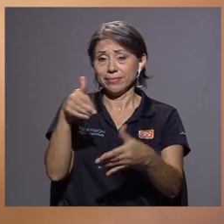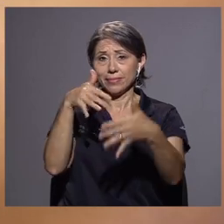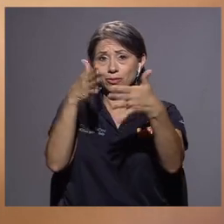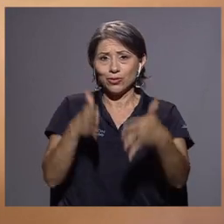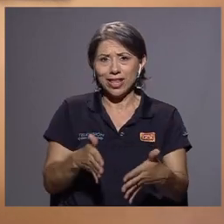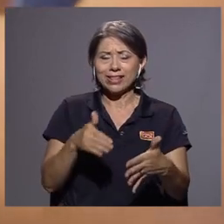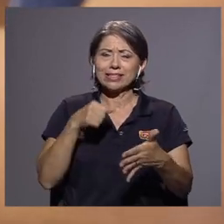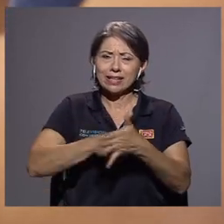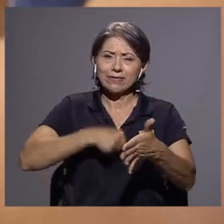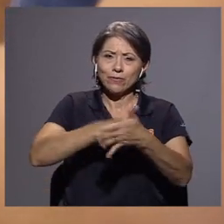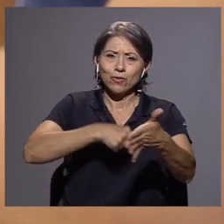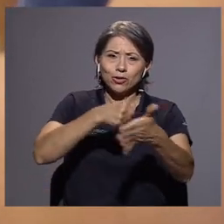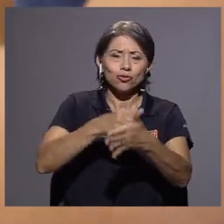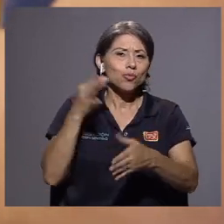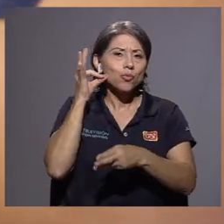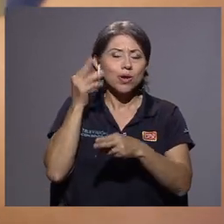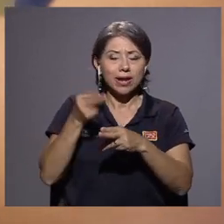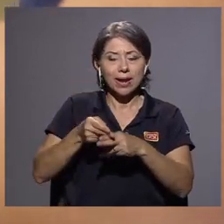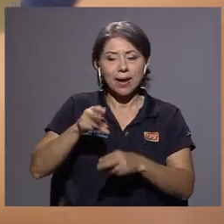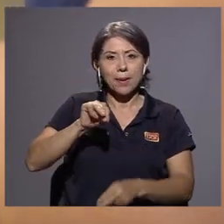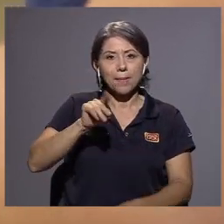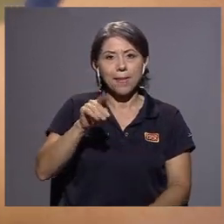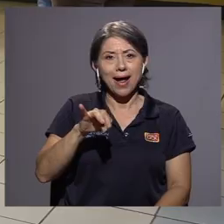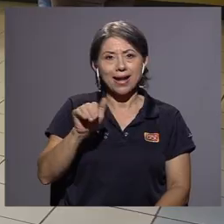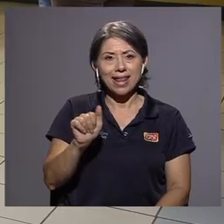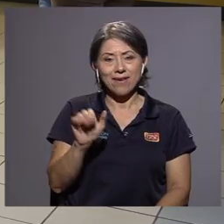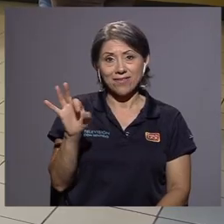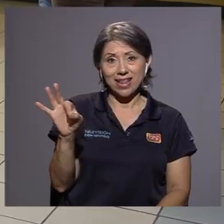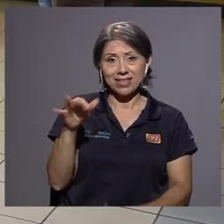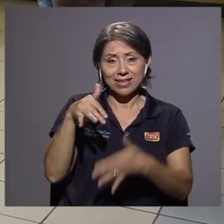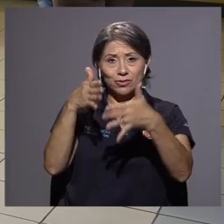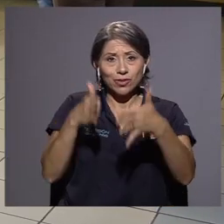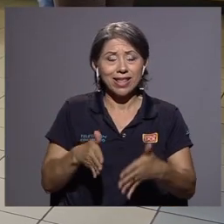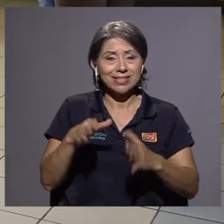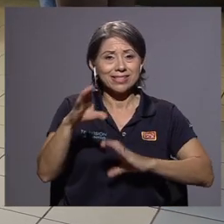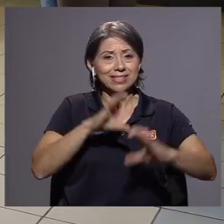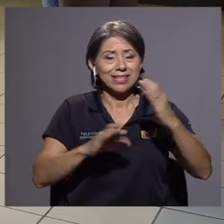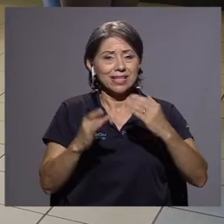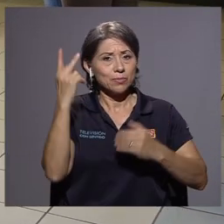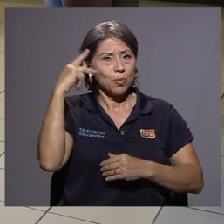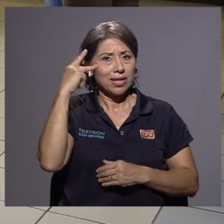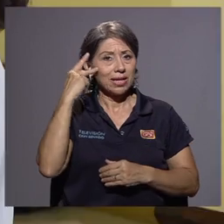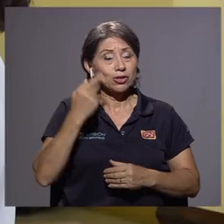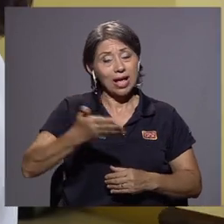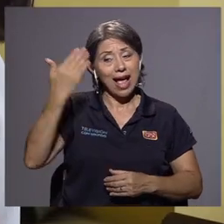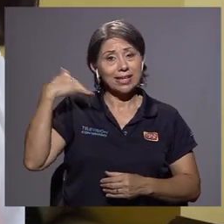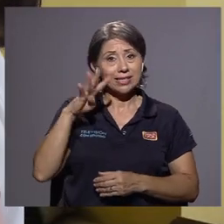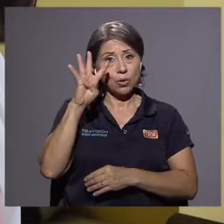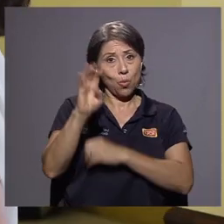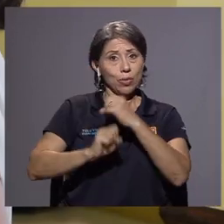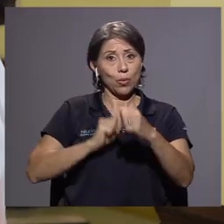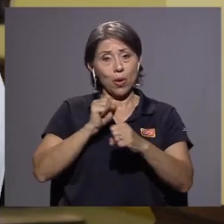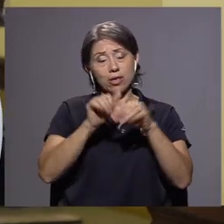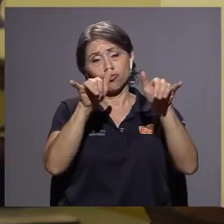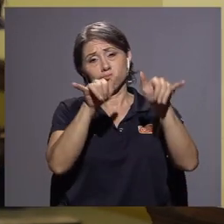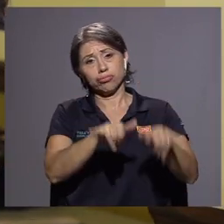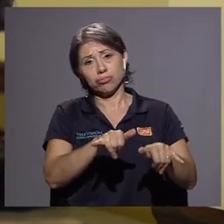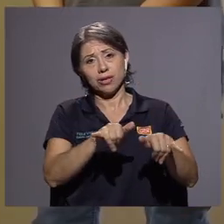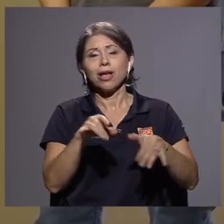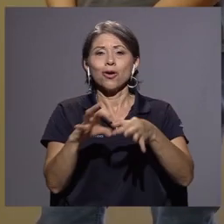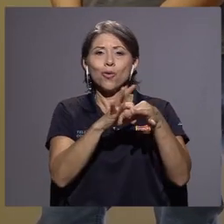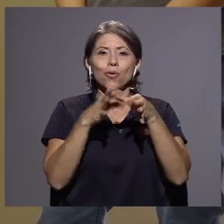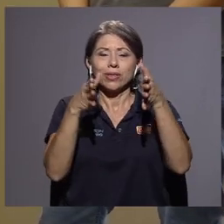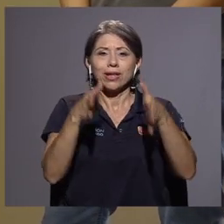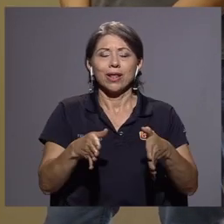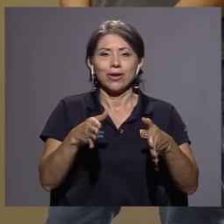esfuerzos. María Fernanda, estudiante de ciencias políticas y residente desde hace cuatro años, coordina la